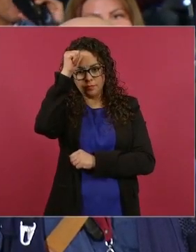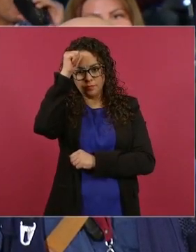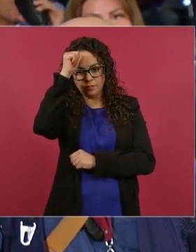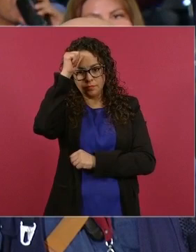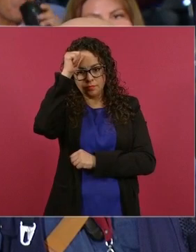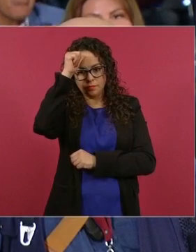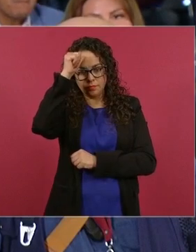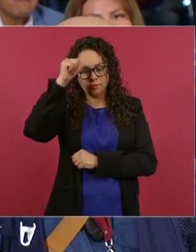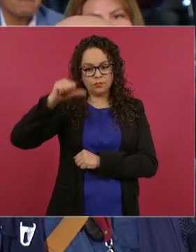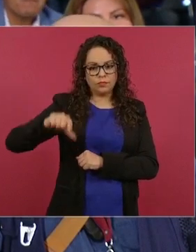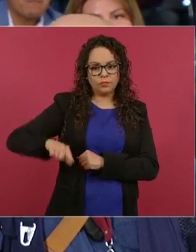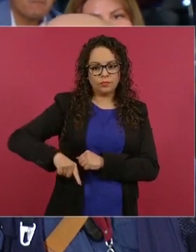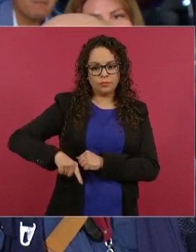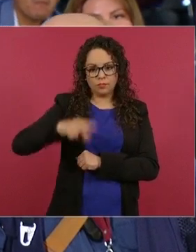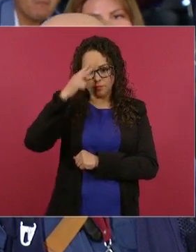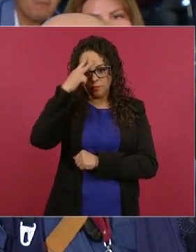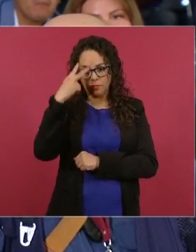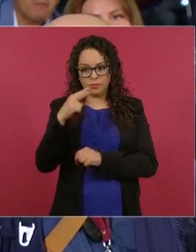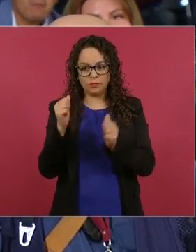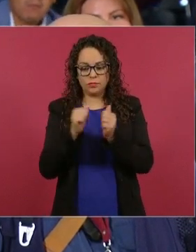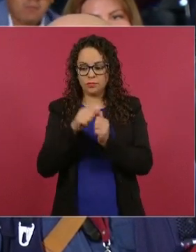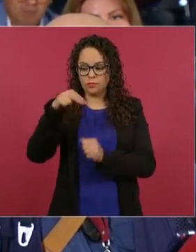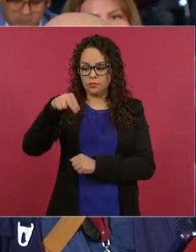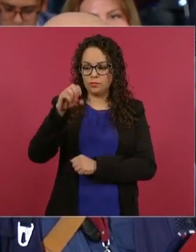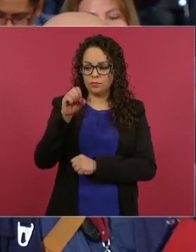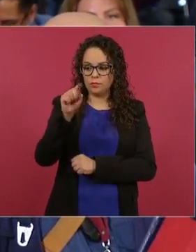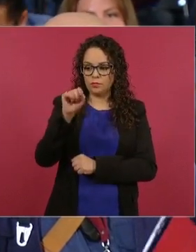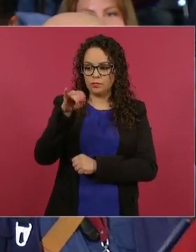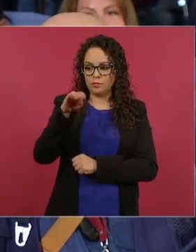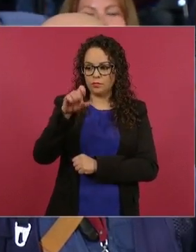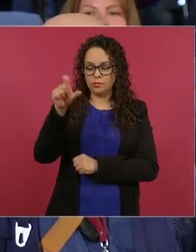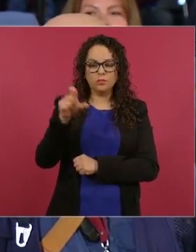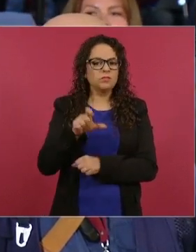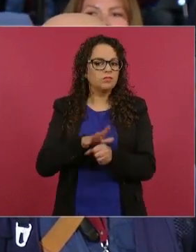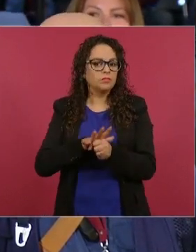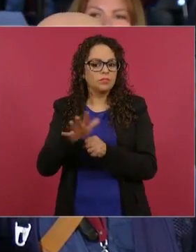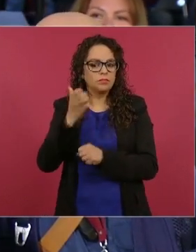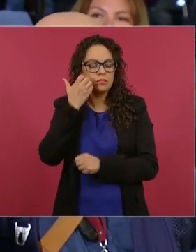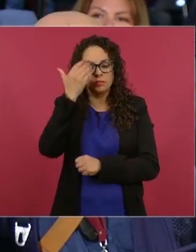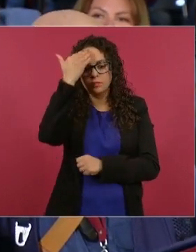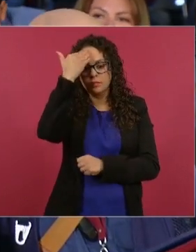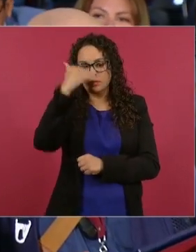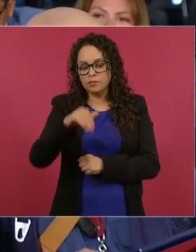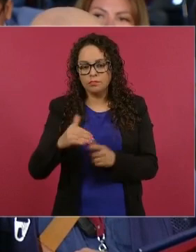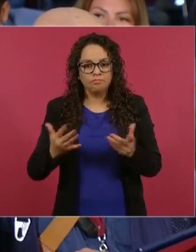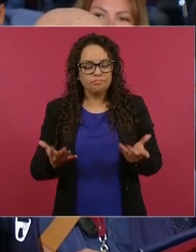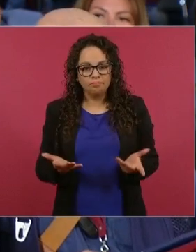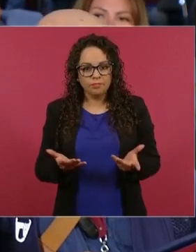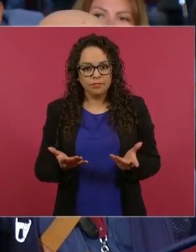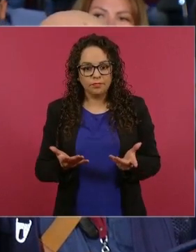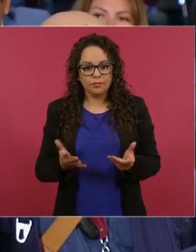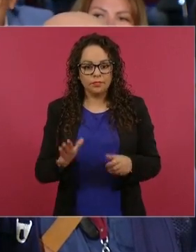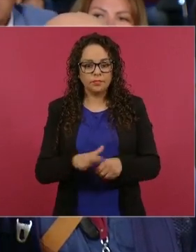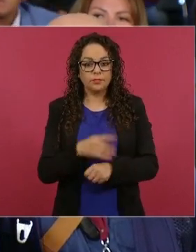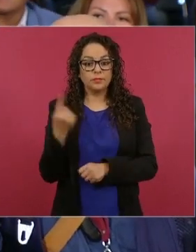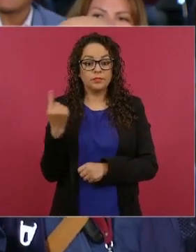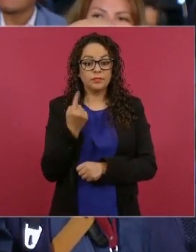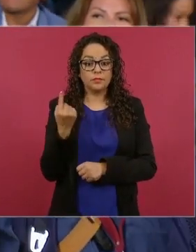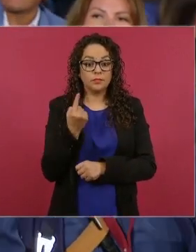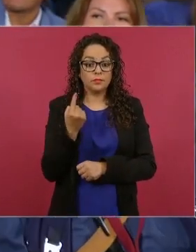México con la agencia Notimex. Dimos a conocer, a través de nuestra alianza con Ciencensura, pues algunos de los